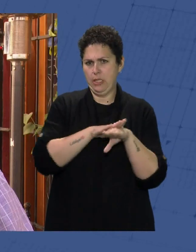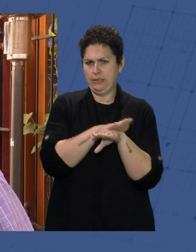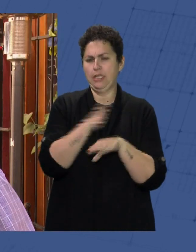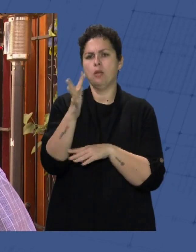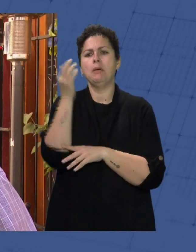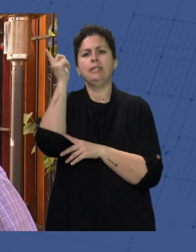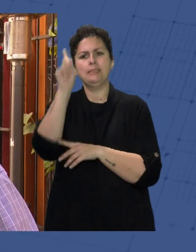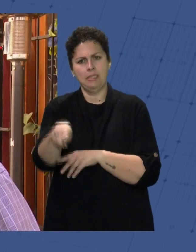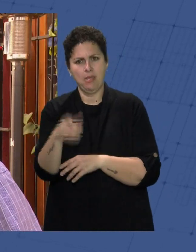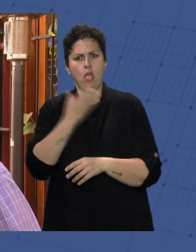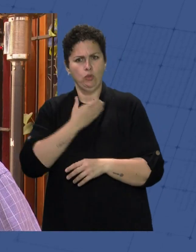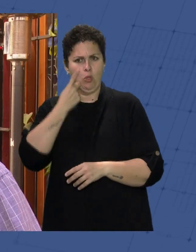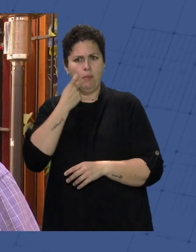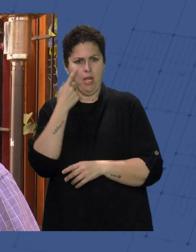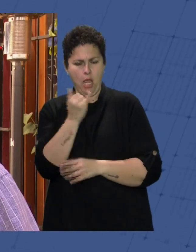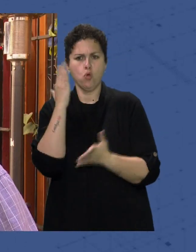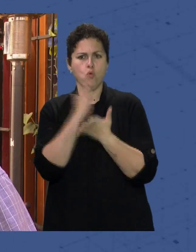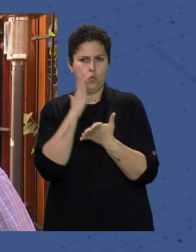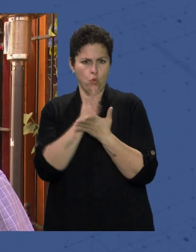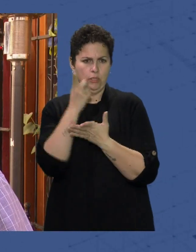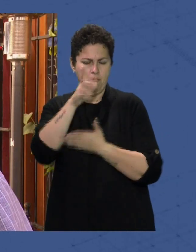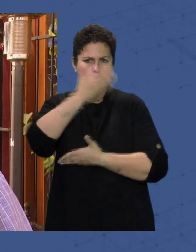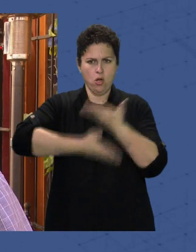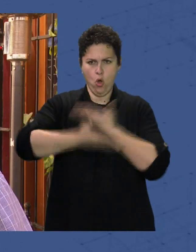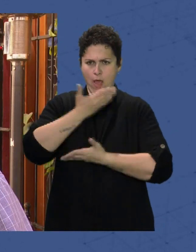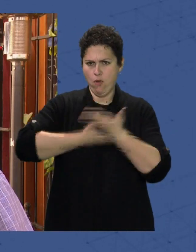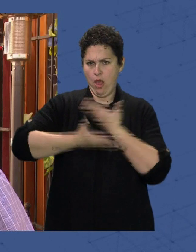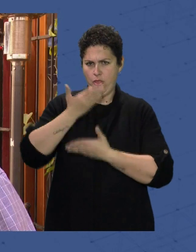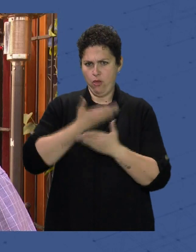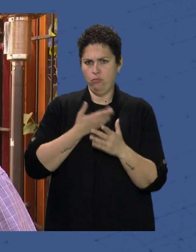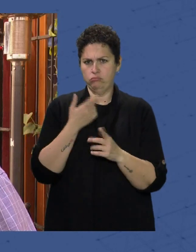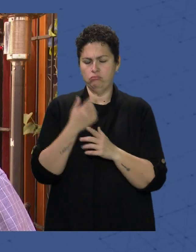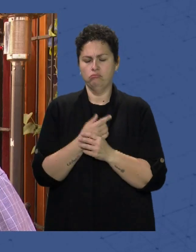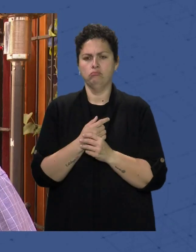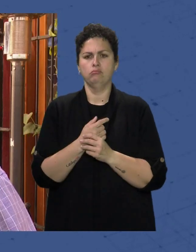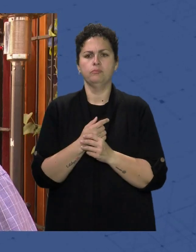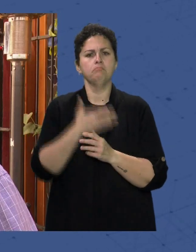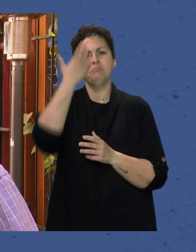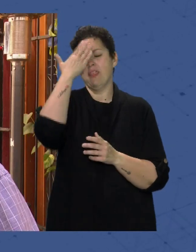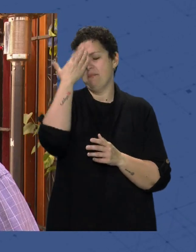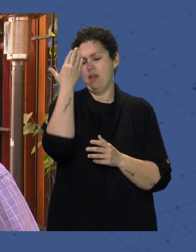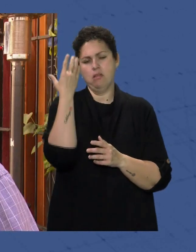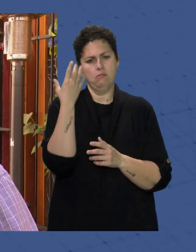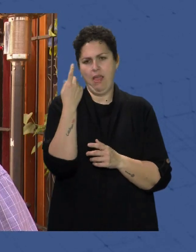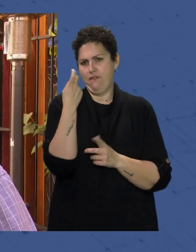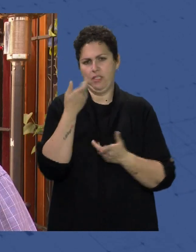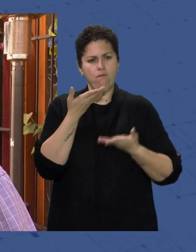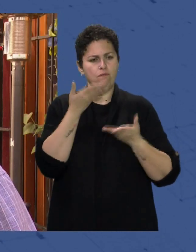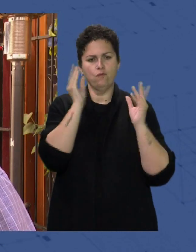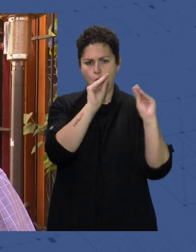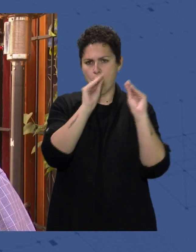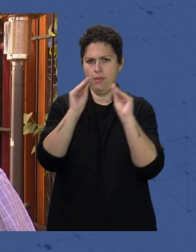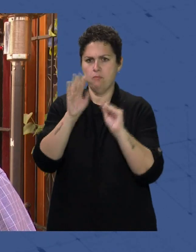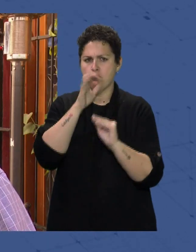El propio Ayuntamiento De Almería Tiene convenios De colaboración Para poder hacerlo Y lo principal Es eso Que se formen Que necesitamos